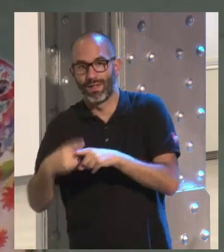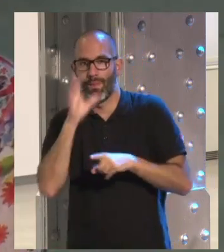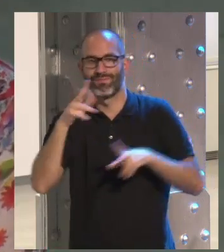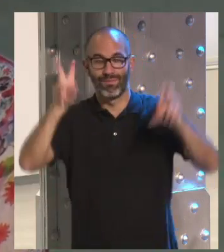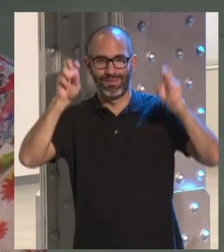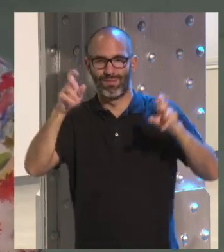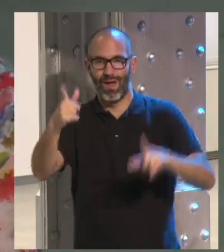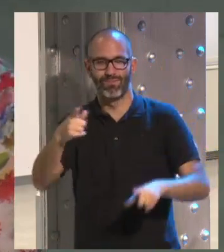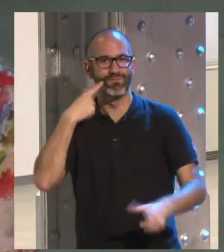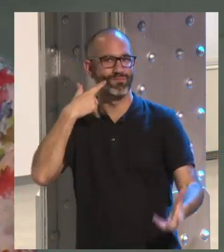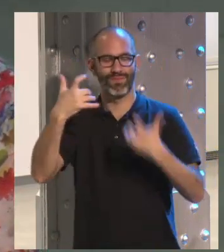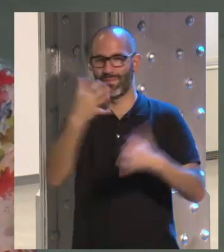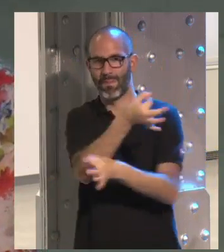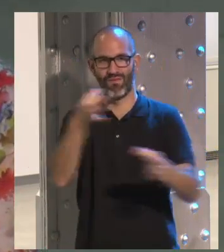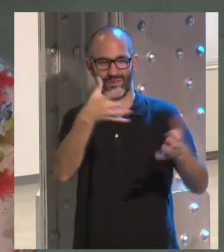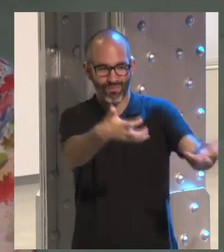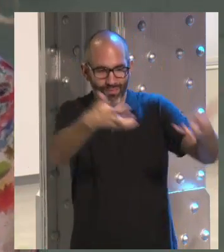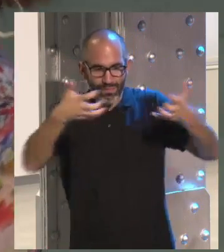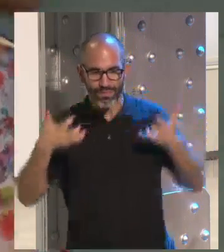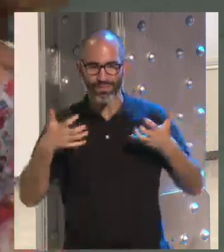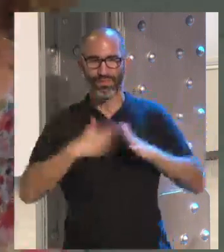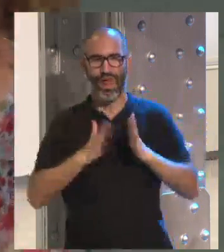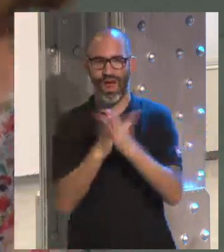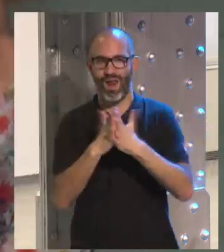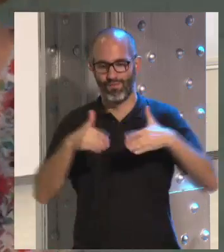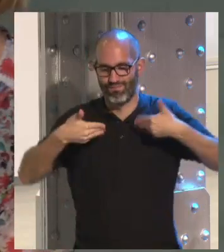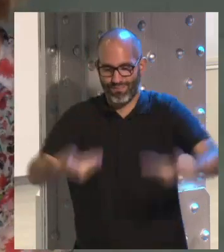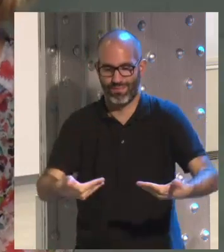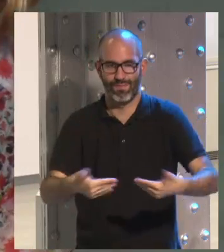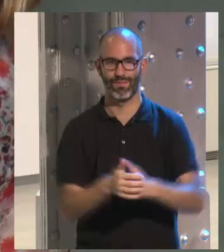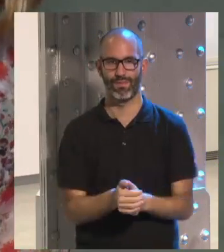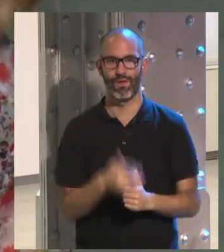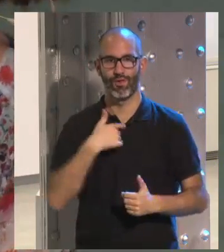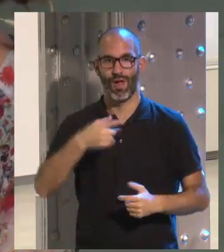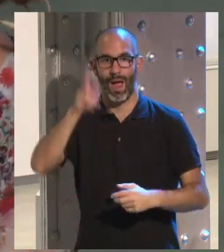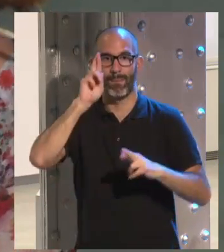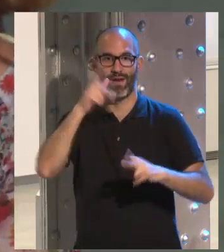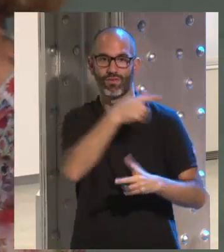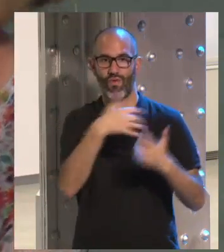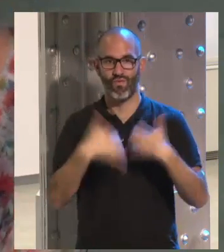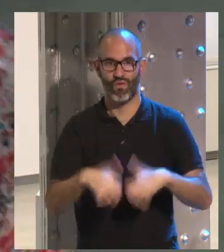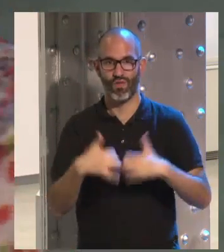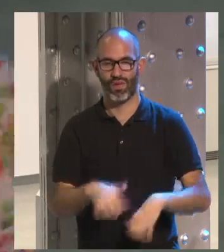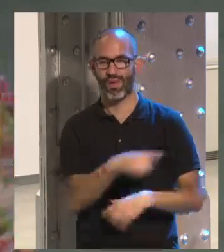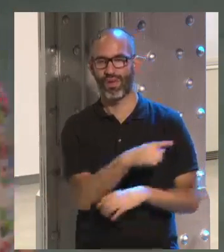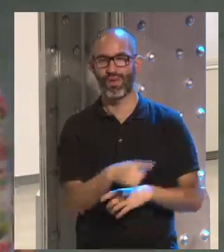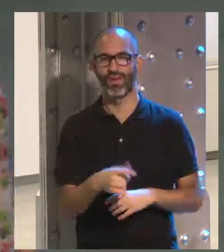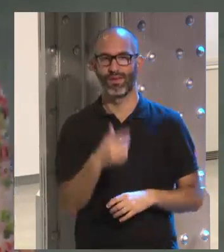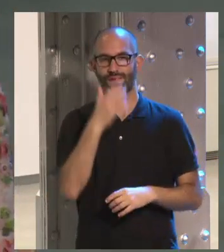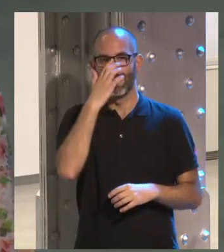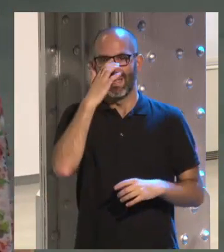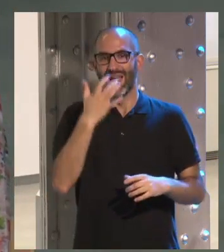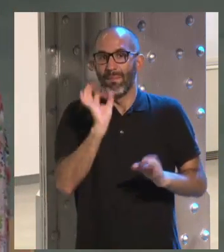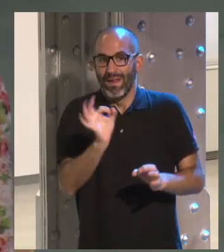sacamos el título del libro. Pero sí que es cierto que, espero que esto funcione, porque esta es la ley de Murphy, sí que es cierto que